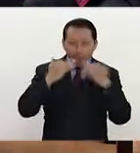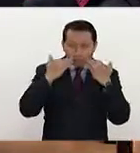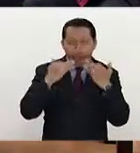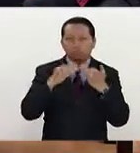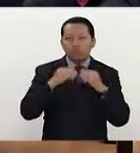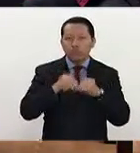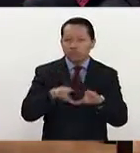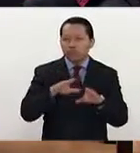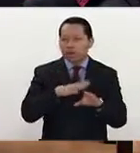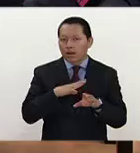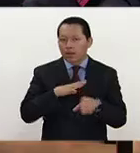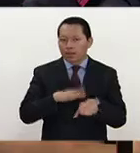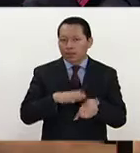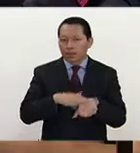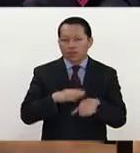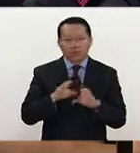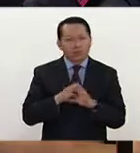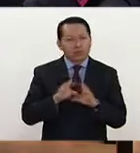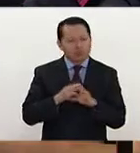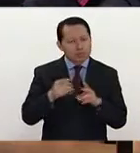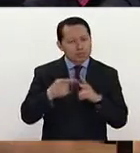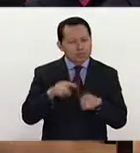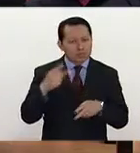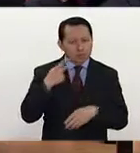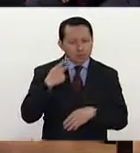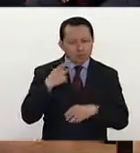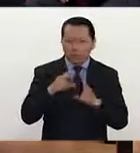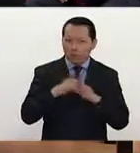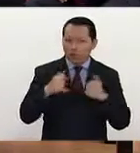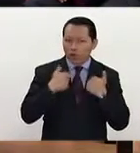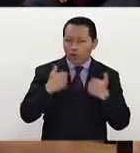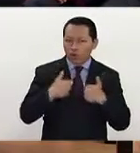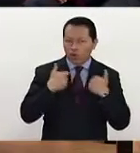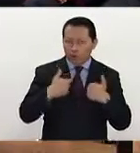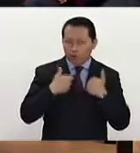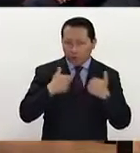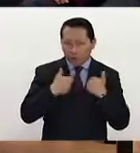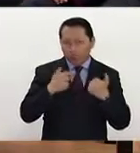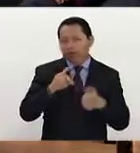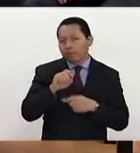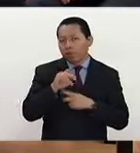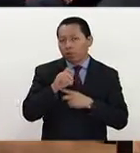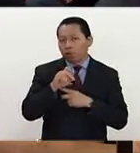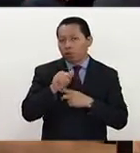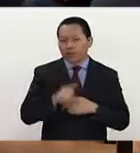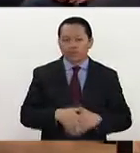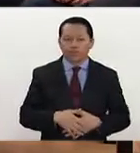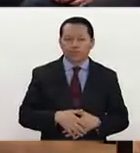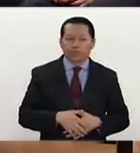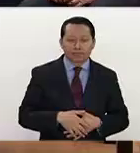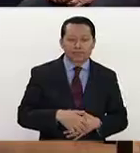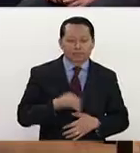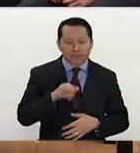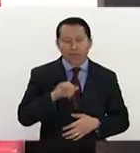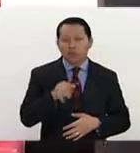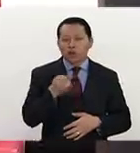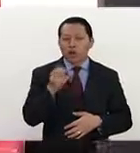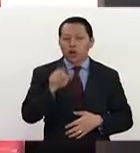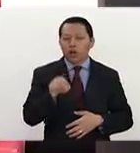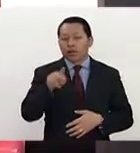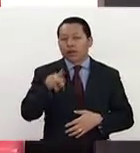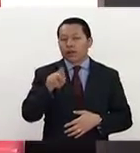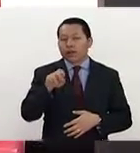masiva y que están construyendo una figura política. ¿Tú cómo ves a este joven demócrata? Efectivamente, Joe Kennedy es,